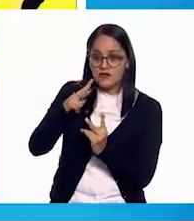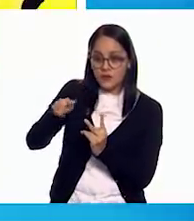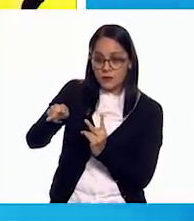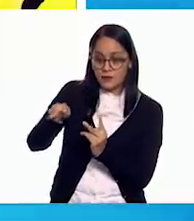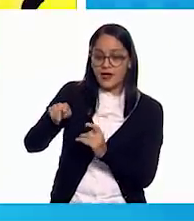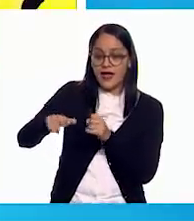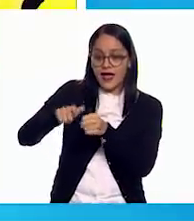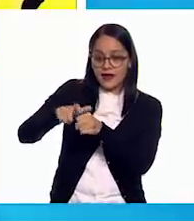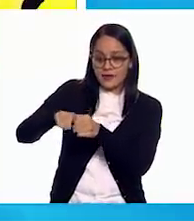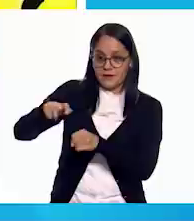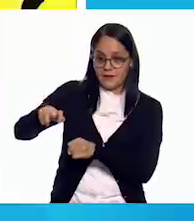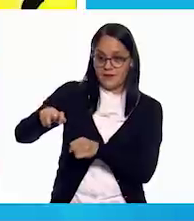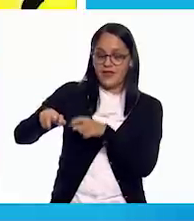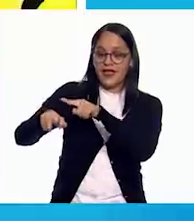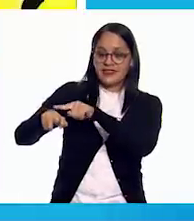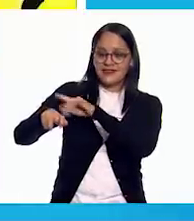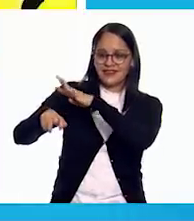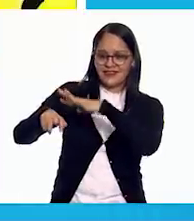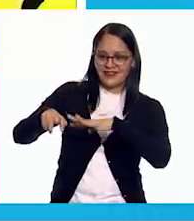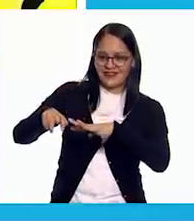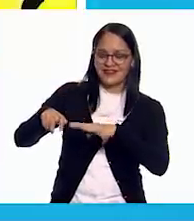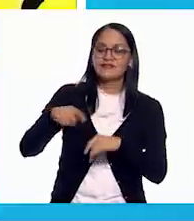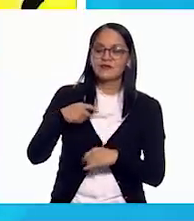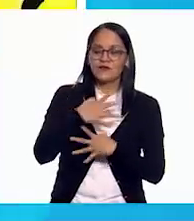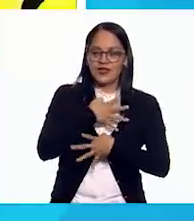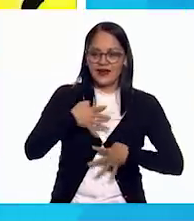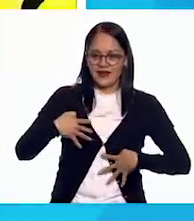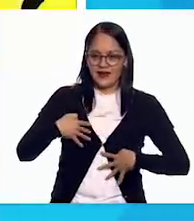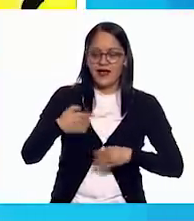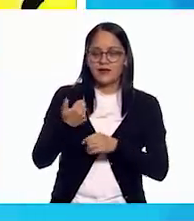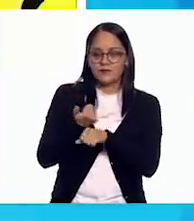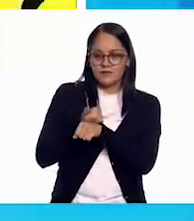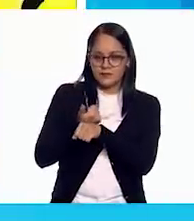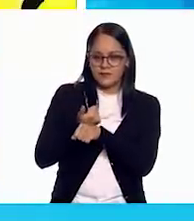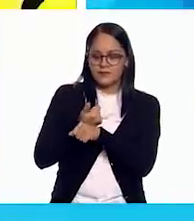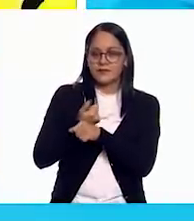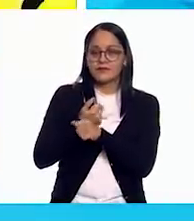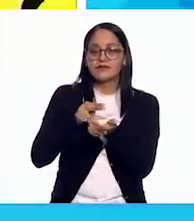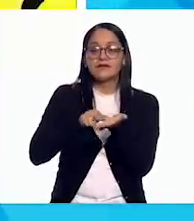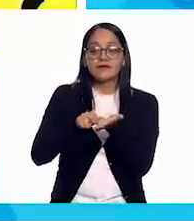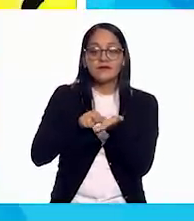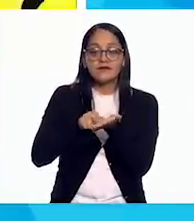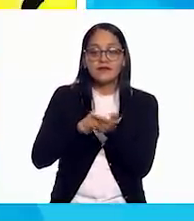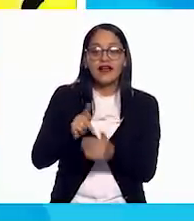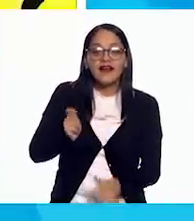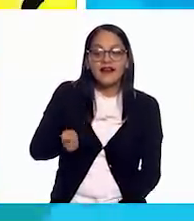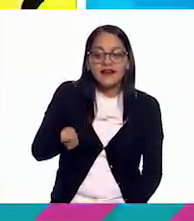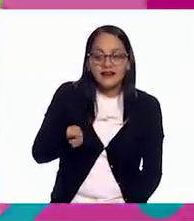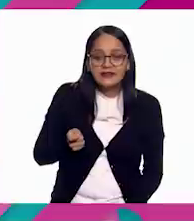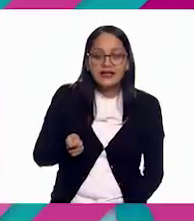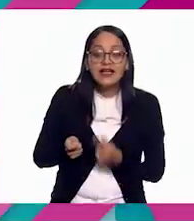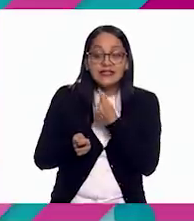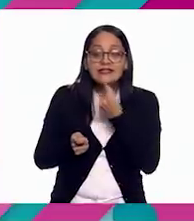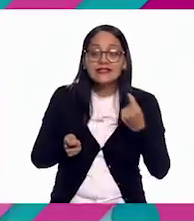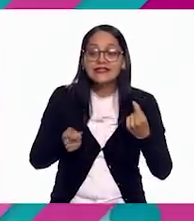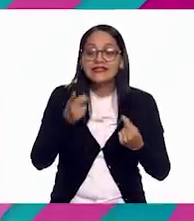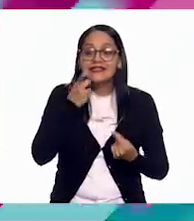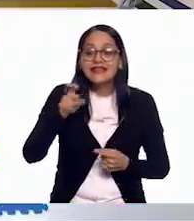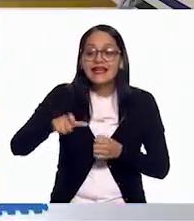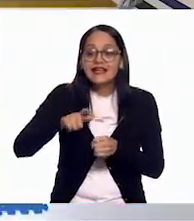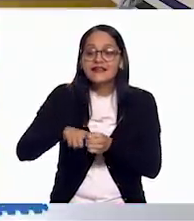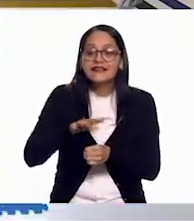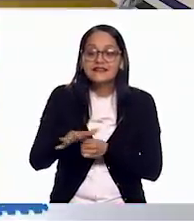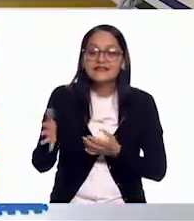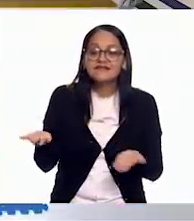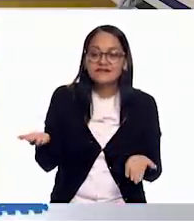rayas amarillas y negras se ven entre árboles y hierbas. Ya nos están diciendo nuestros niños y niñas qué es.